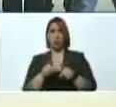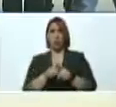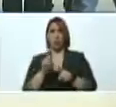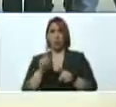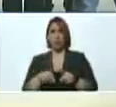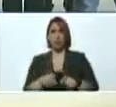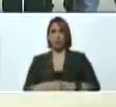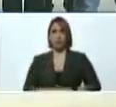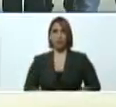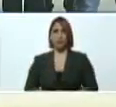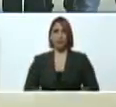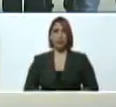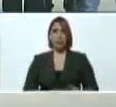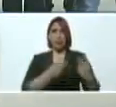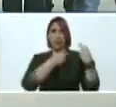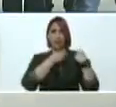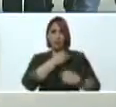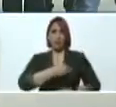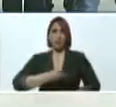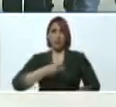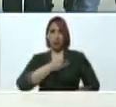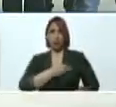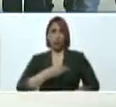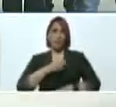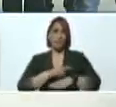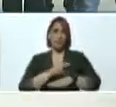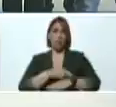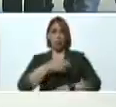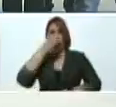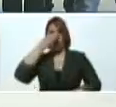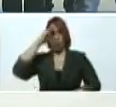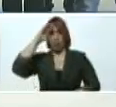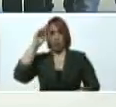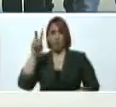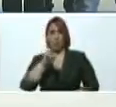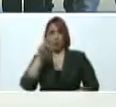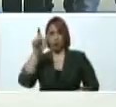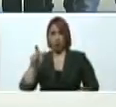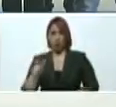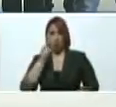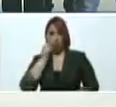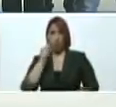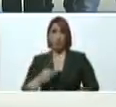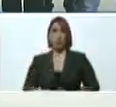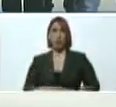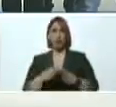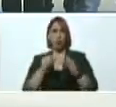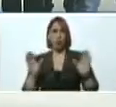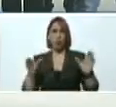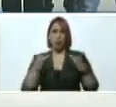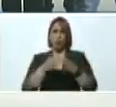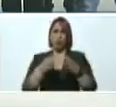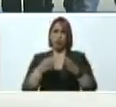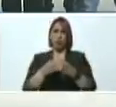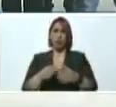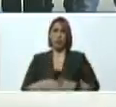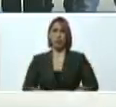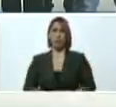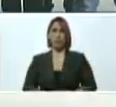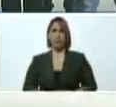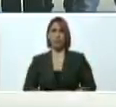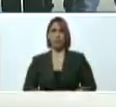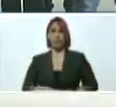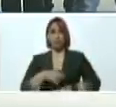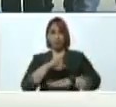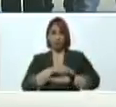encuentra el jefe de la misión médica cubana en Venezuela Reynol Delfín todo un equipo todo un equipo la